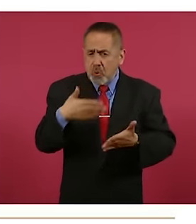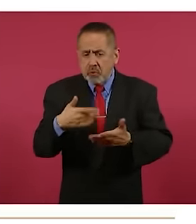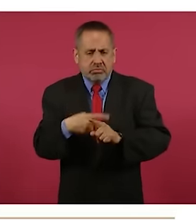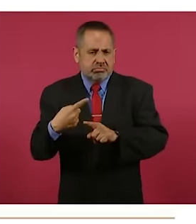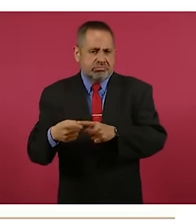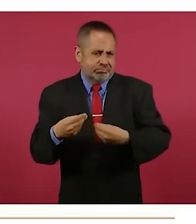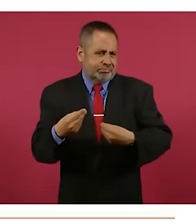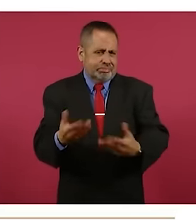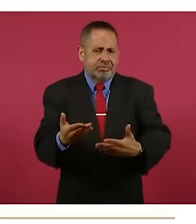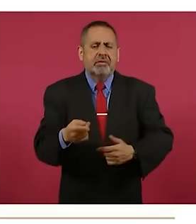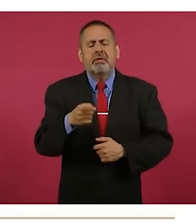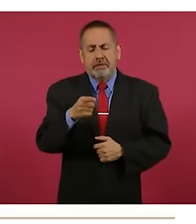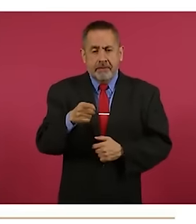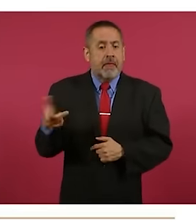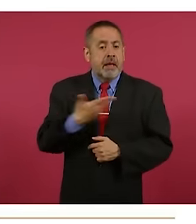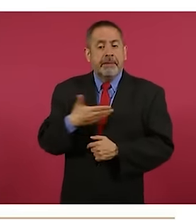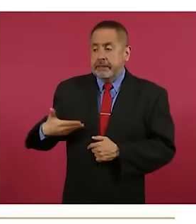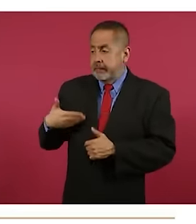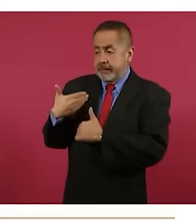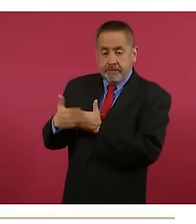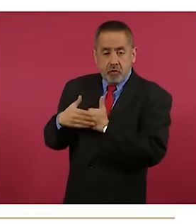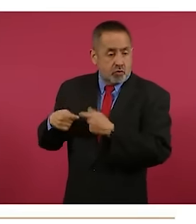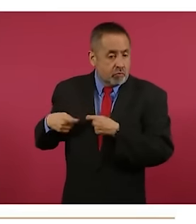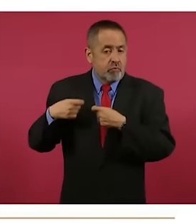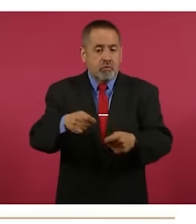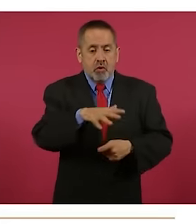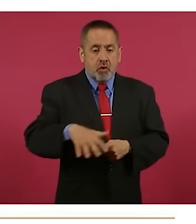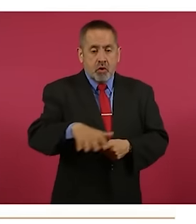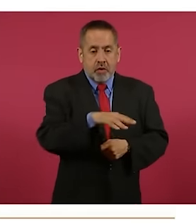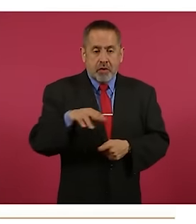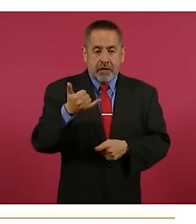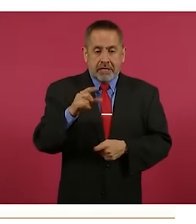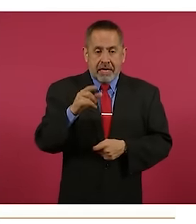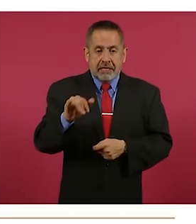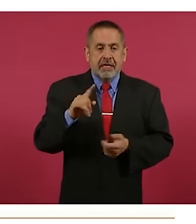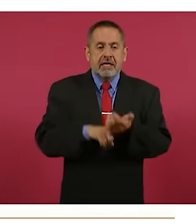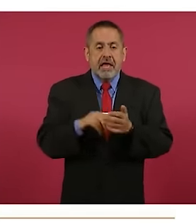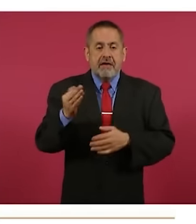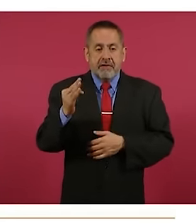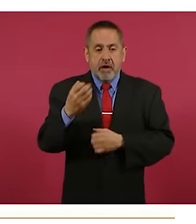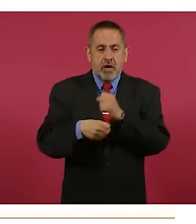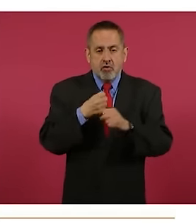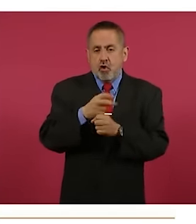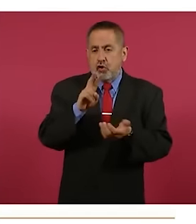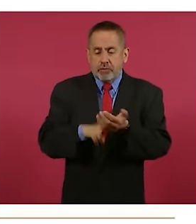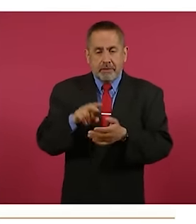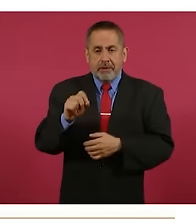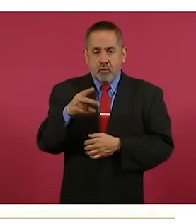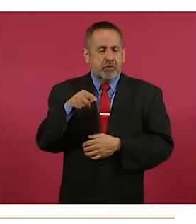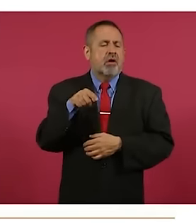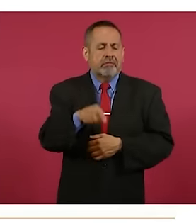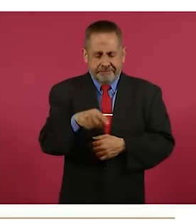vamos a entregar, el presidente va a entregar a la comunidad yaqui en febrero de 2024 este importante